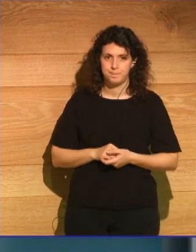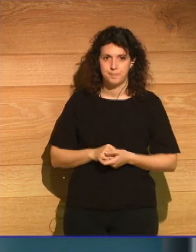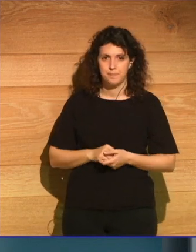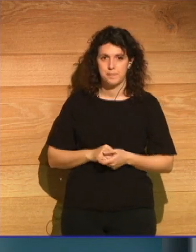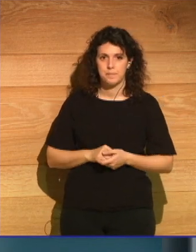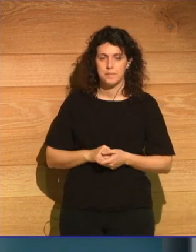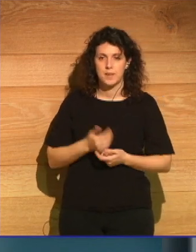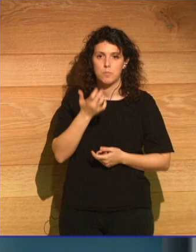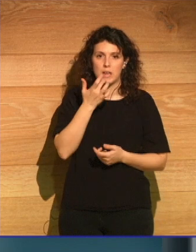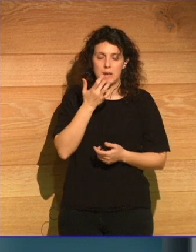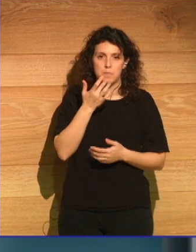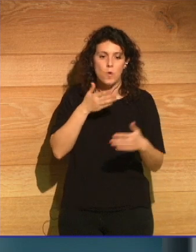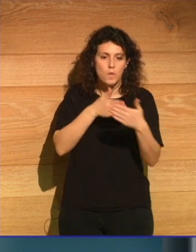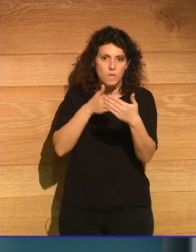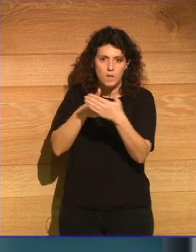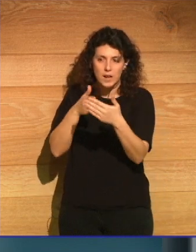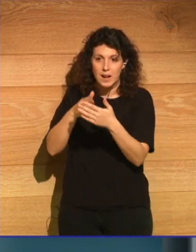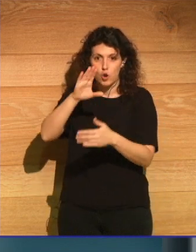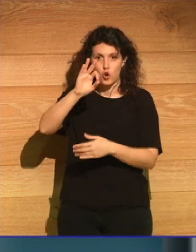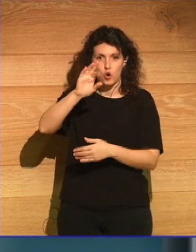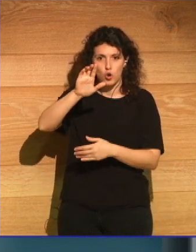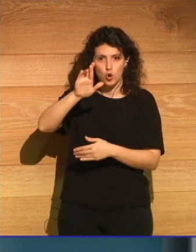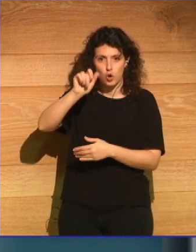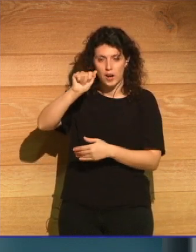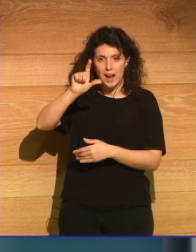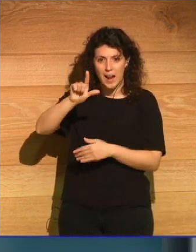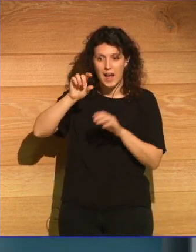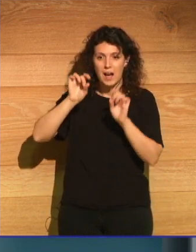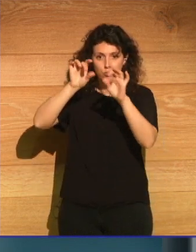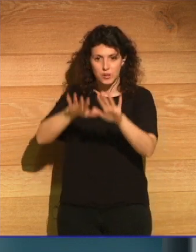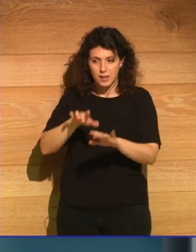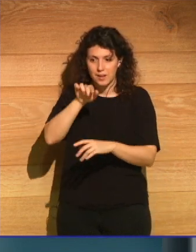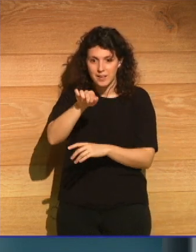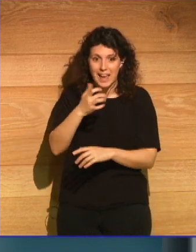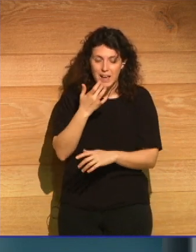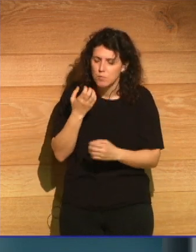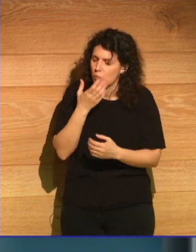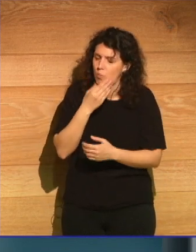La barrera de coral australiana es un grandísimo ejemplo de eso y